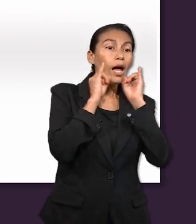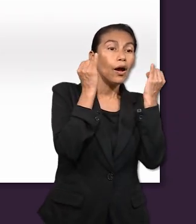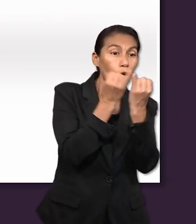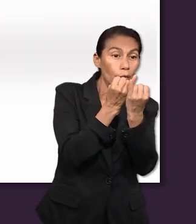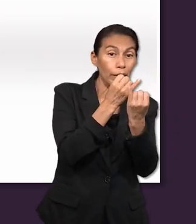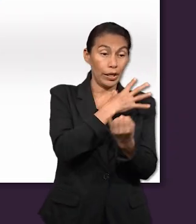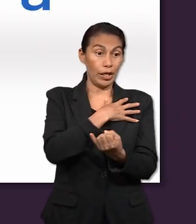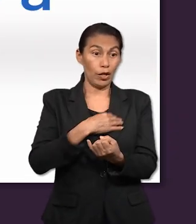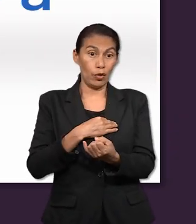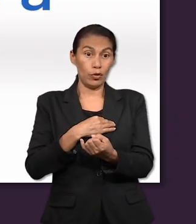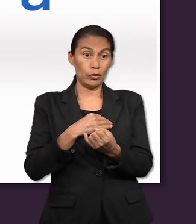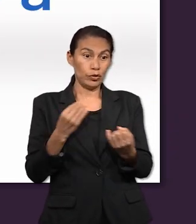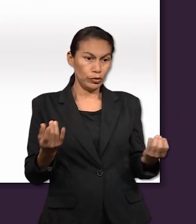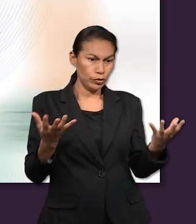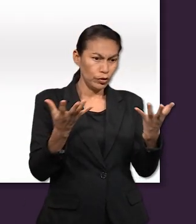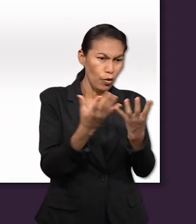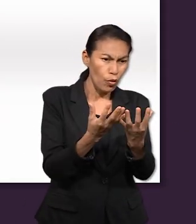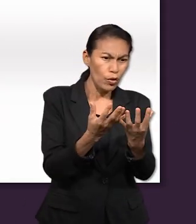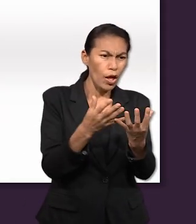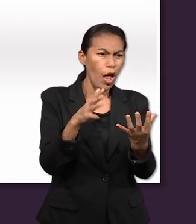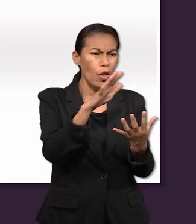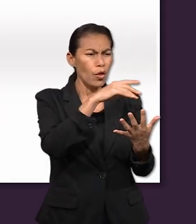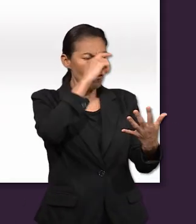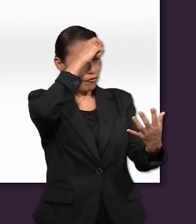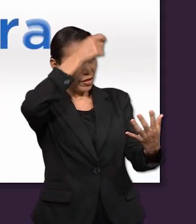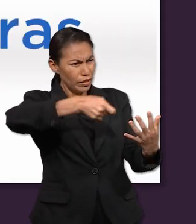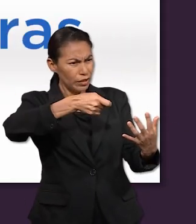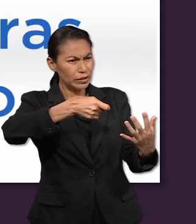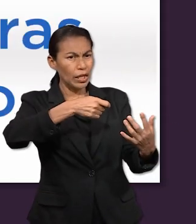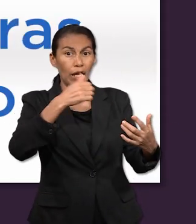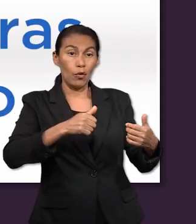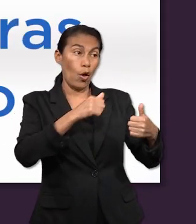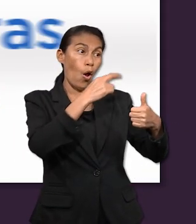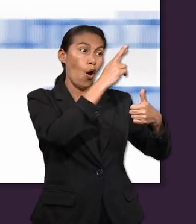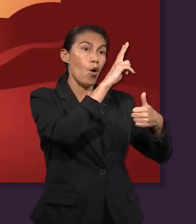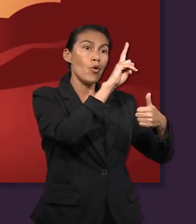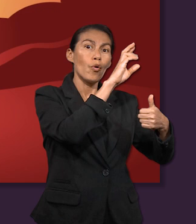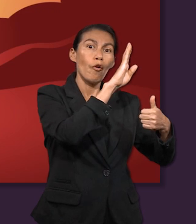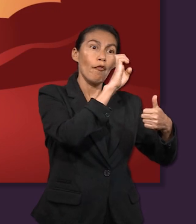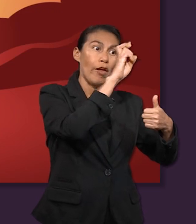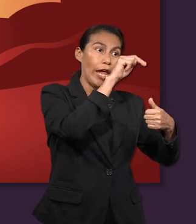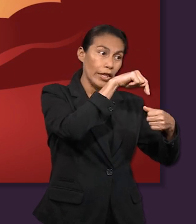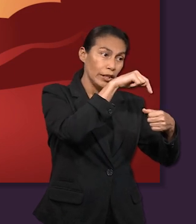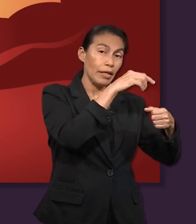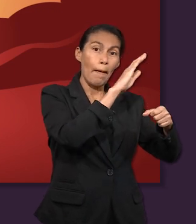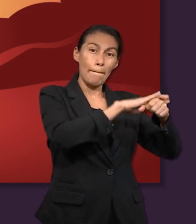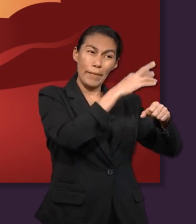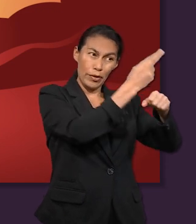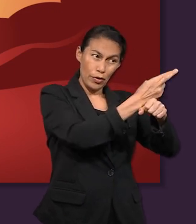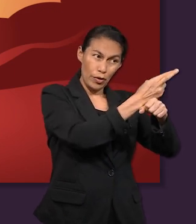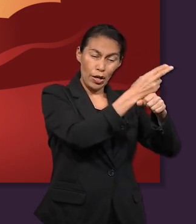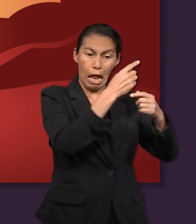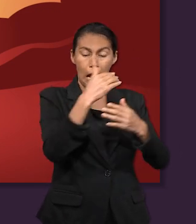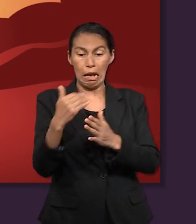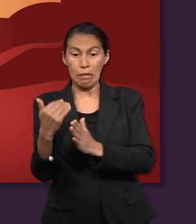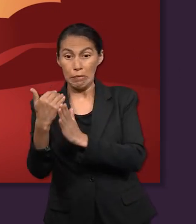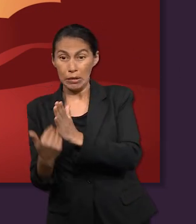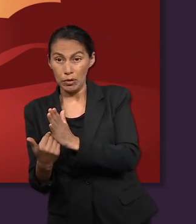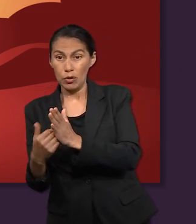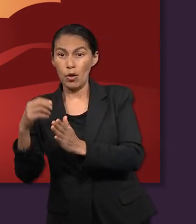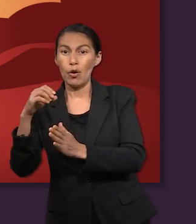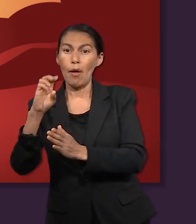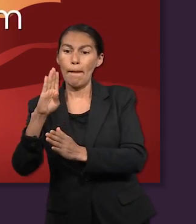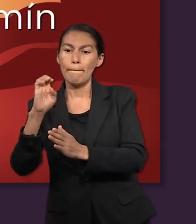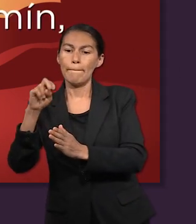Después de haber reunido a sus hijos, Jacob los bendice uno tras otro, por orden de nacimiento desde Rubén, el